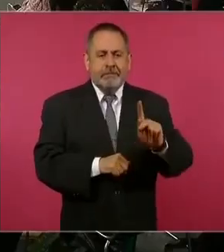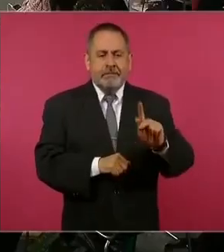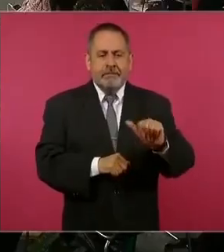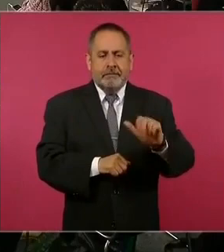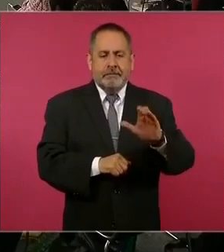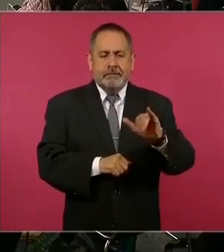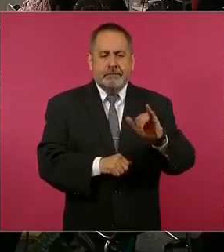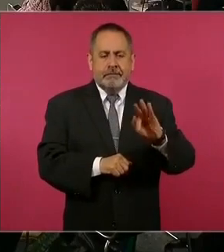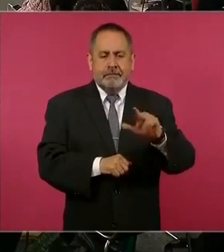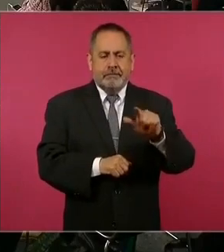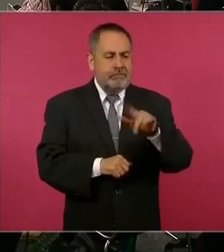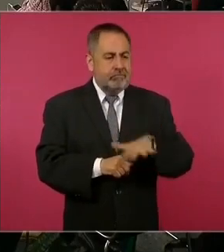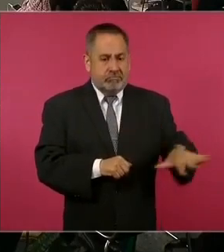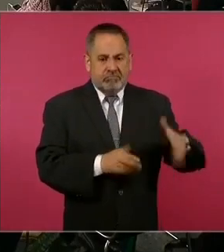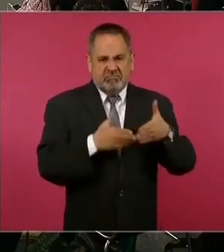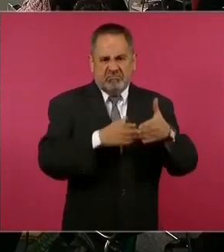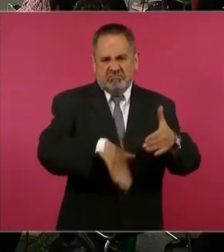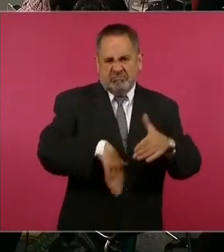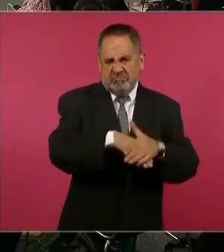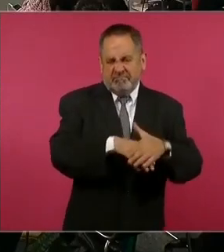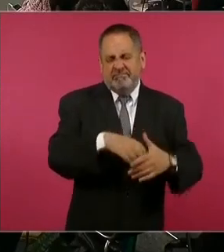Pacífico están llenos.